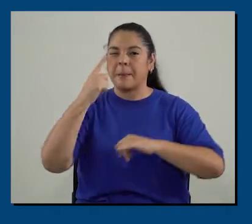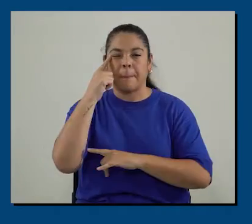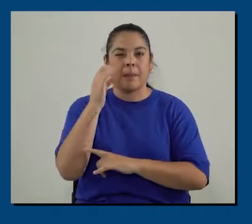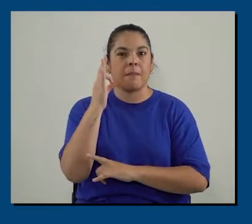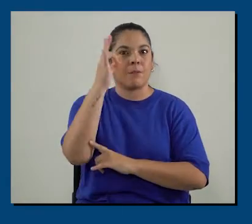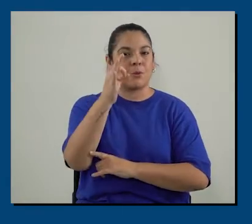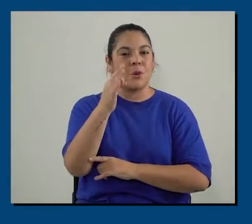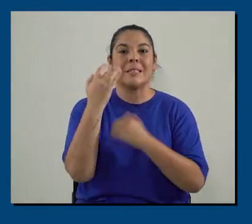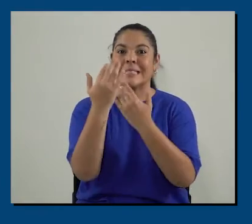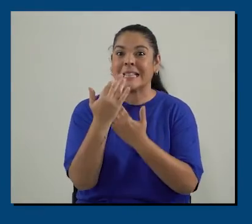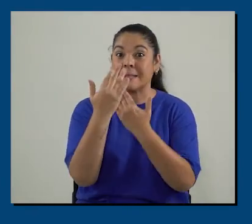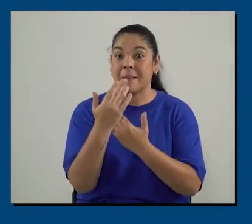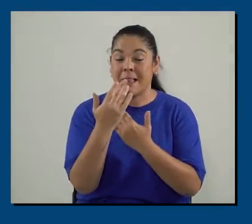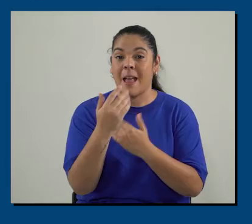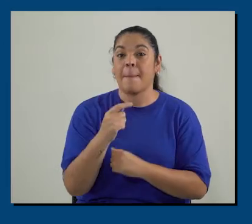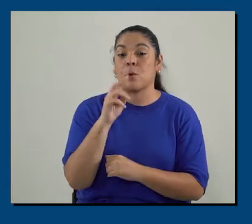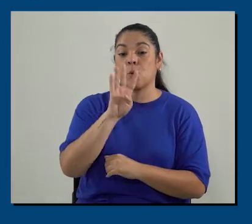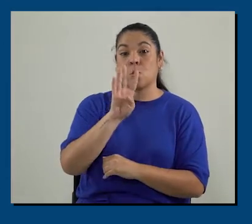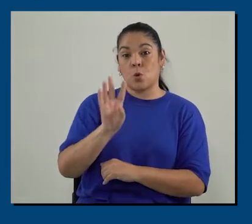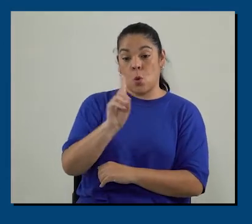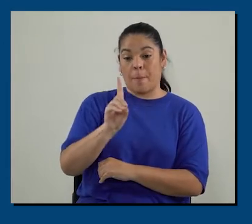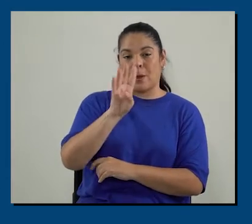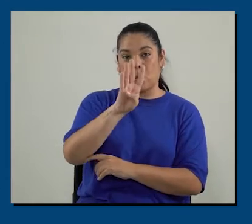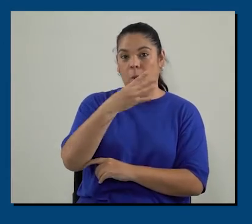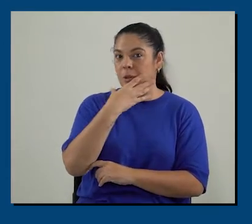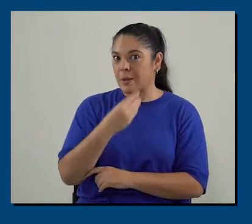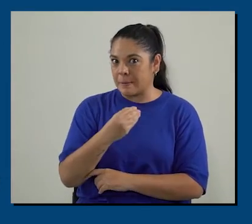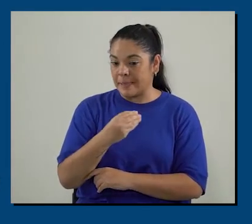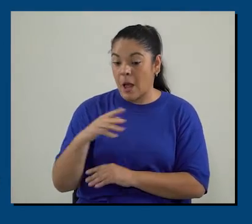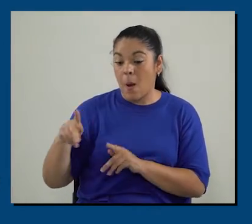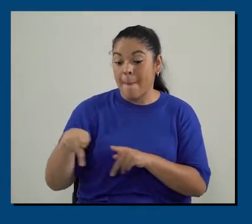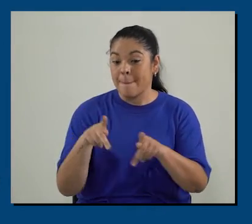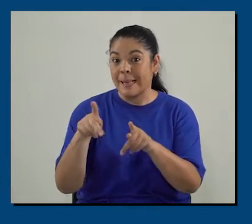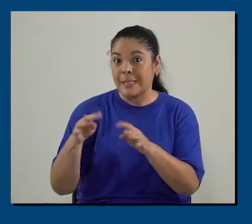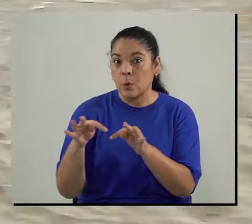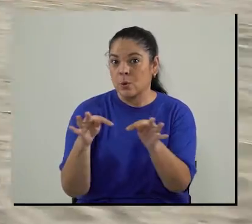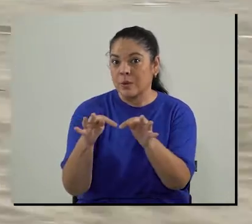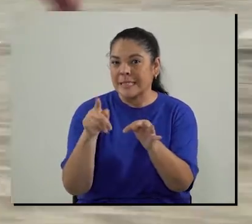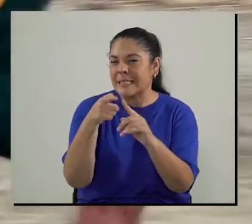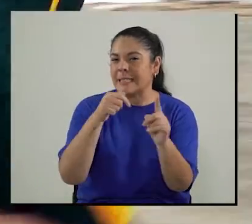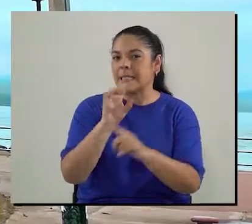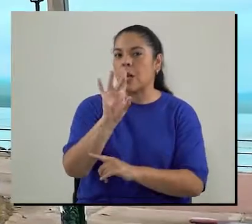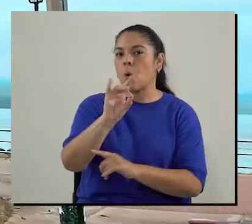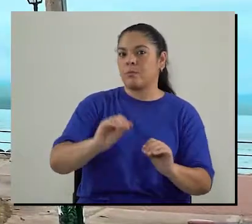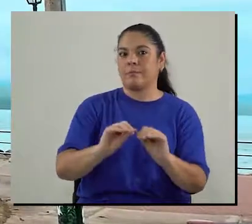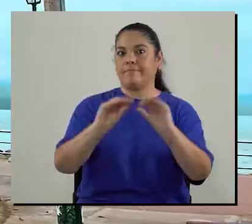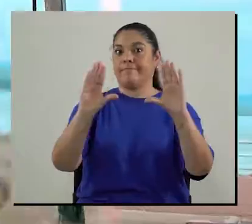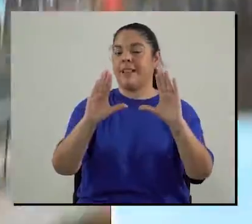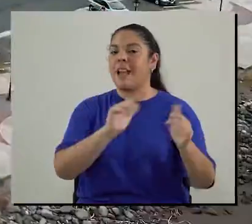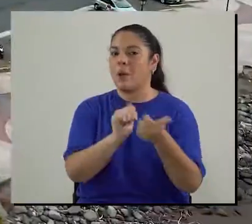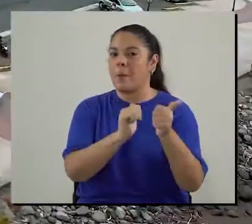sostenibilidad es actuar en el presente pensando en el futuro te esperamos este domingo 4 de